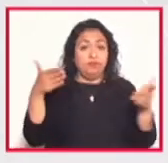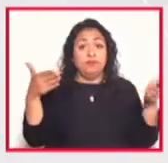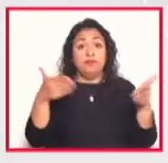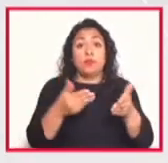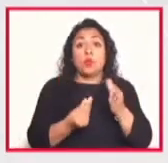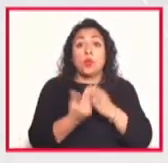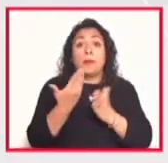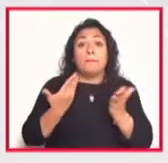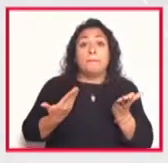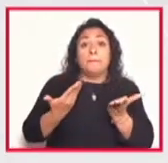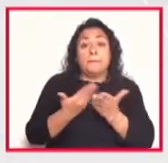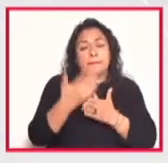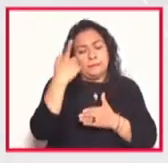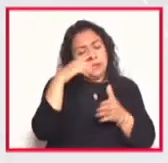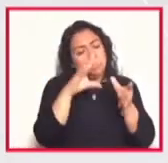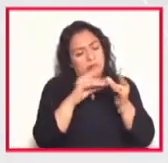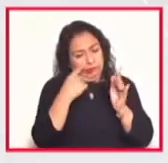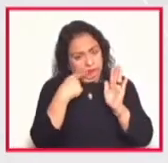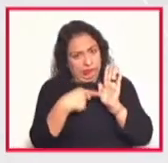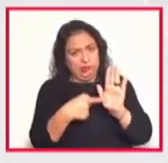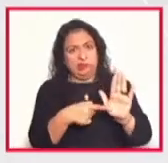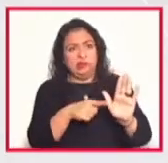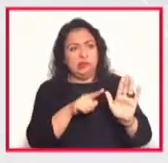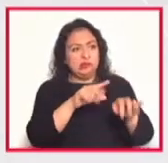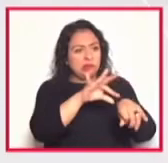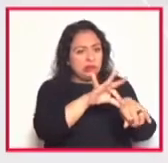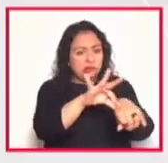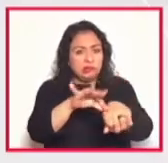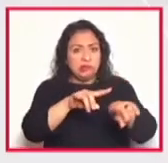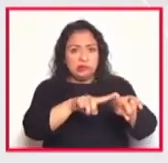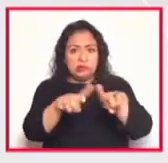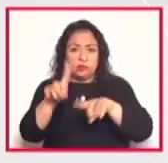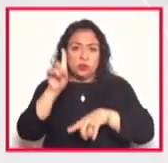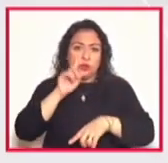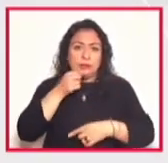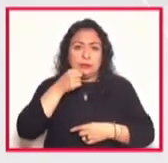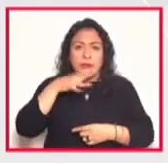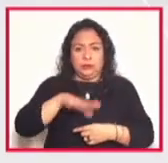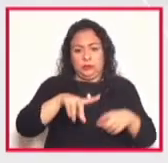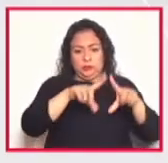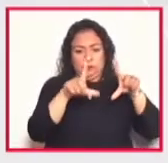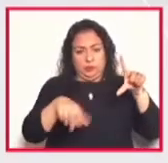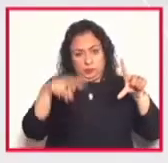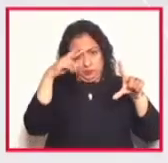iniciativa para dar cuenta de las distintas realidades que afrontan las mujeres y niñas de nuestro país.